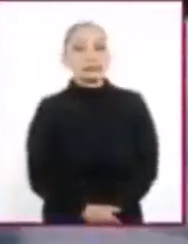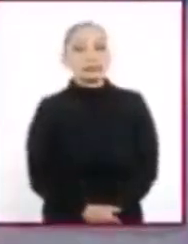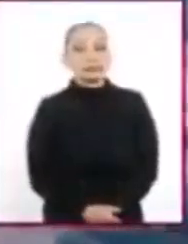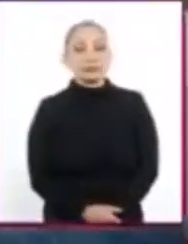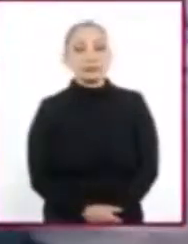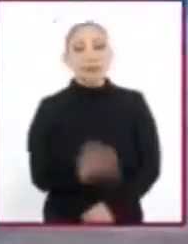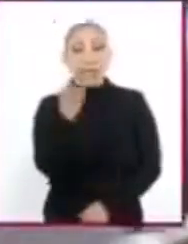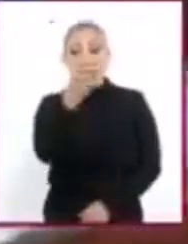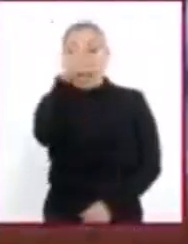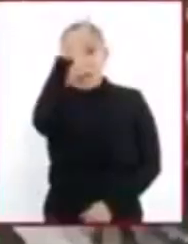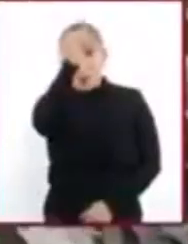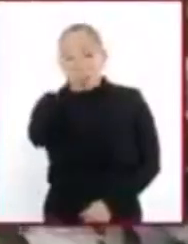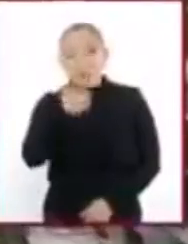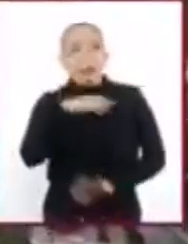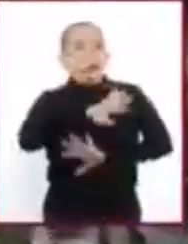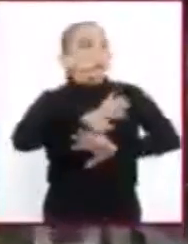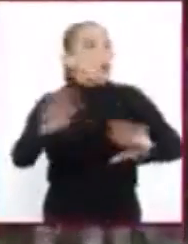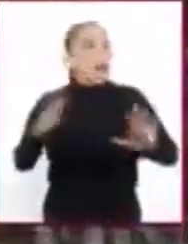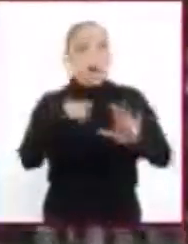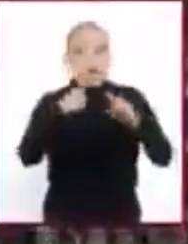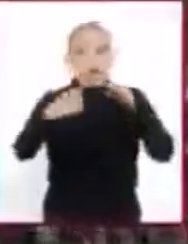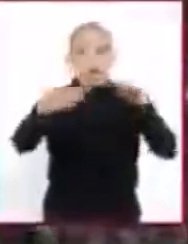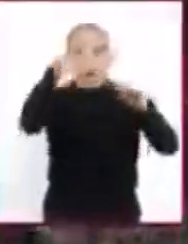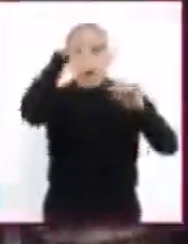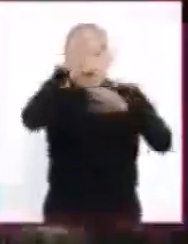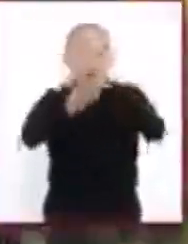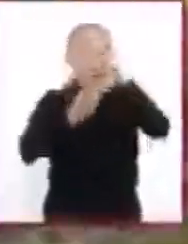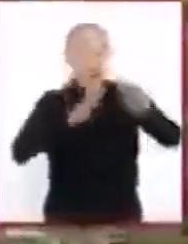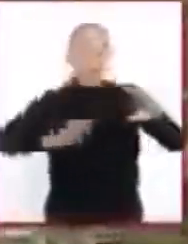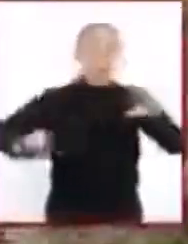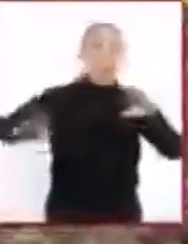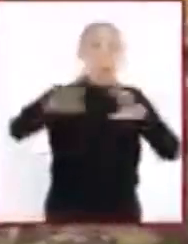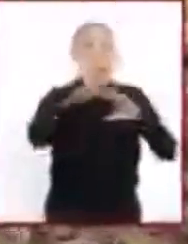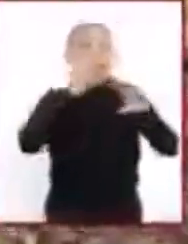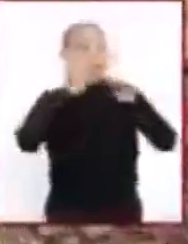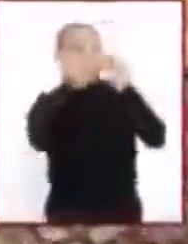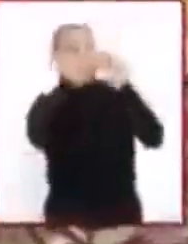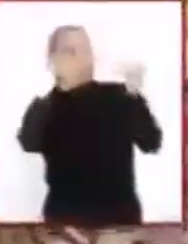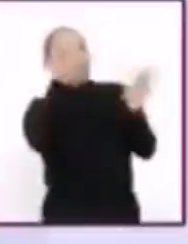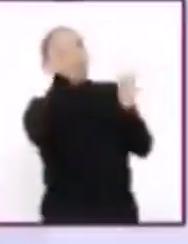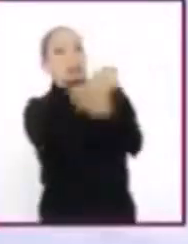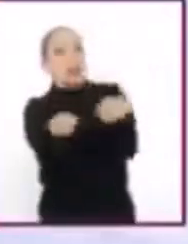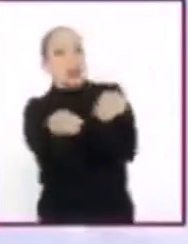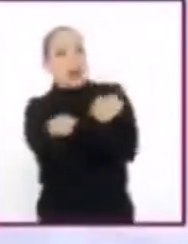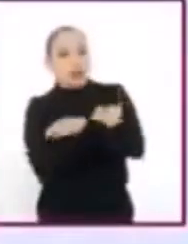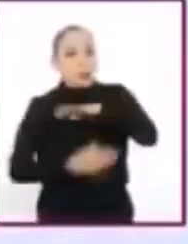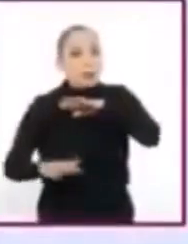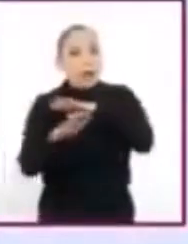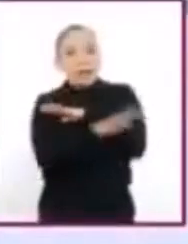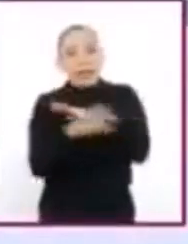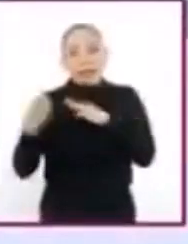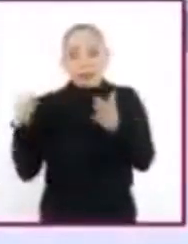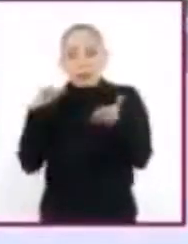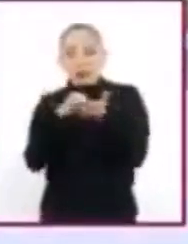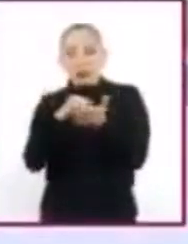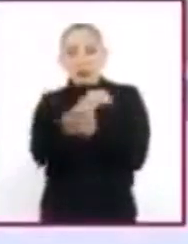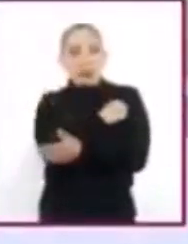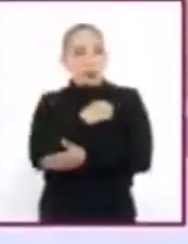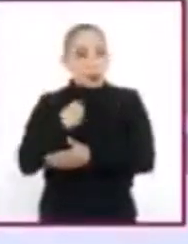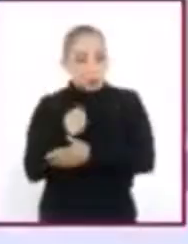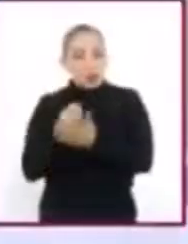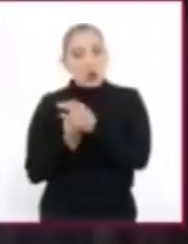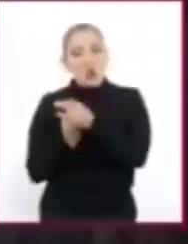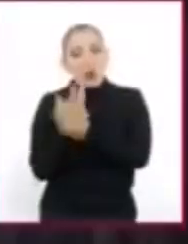Este acuerdo logró finalmente un consenso mundial sobre una visión ampliada de la educación básica y estableció un compromiso